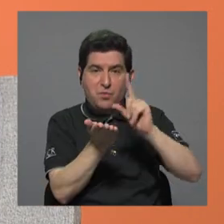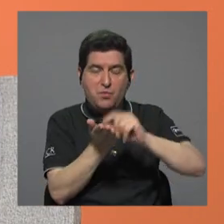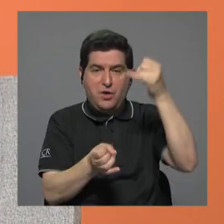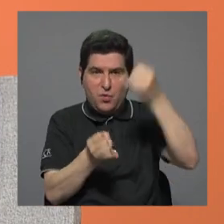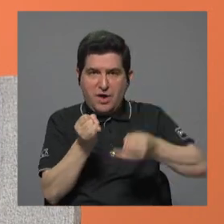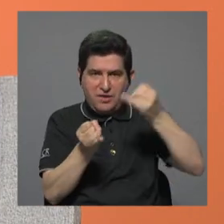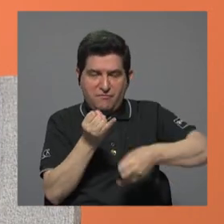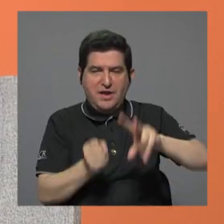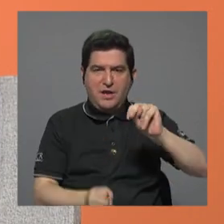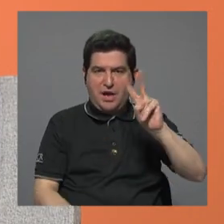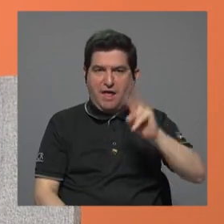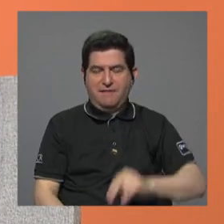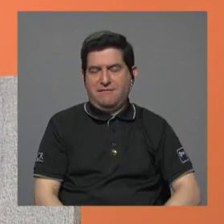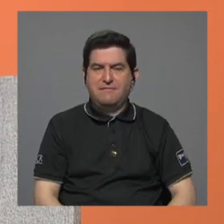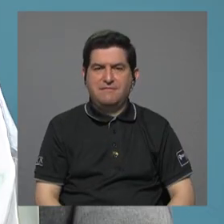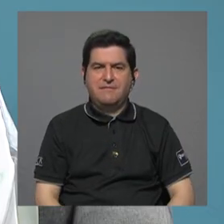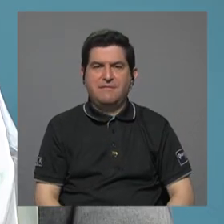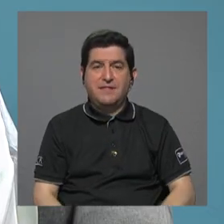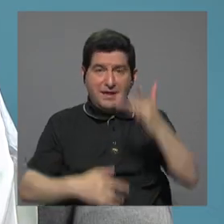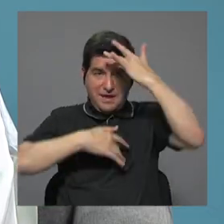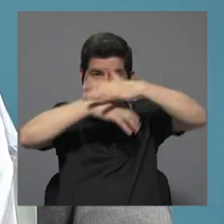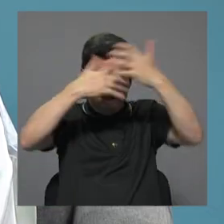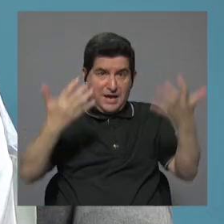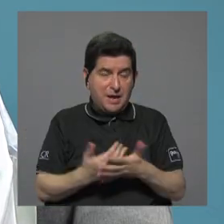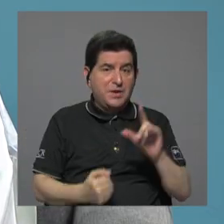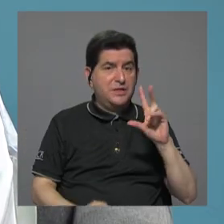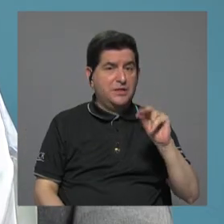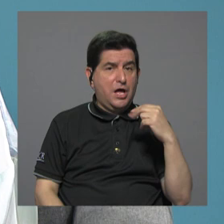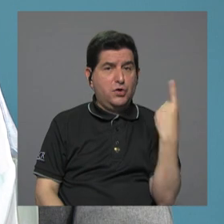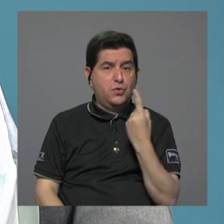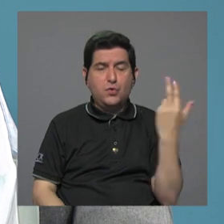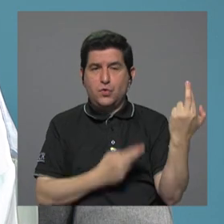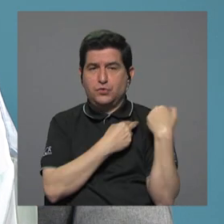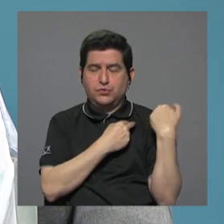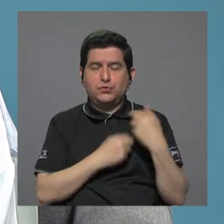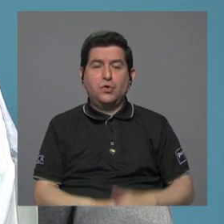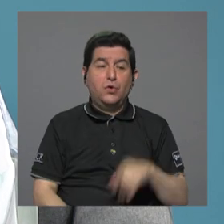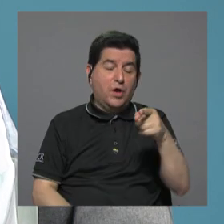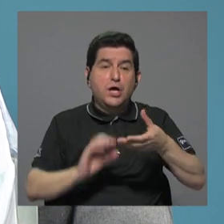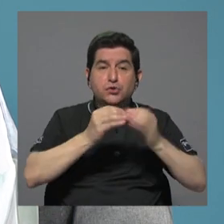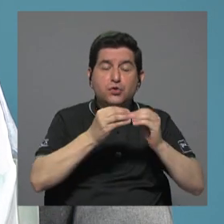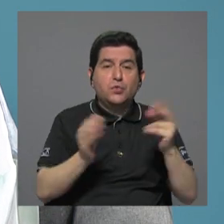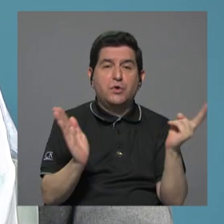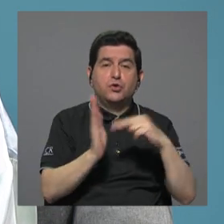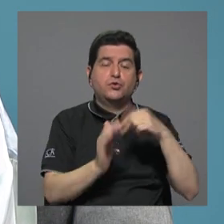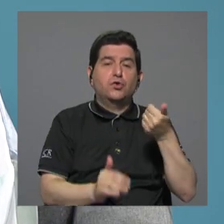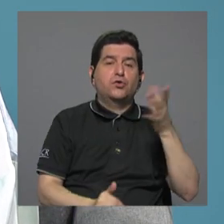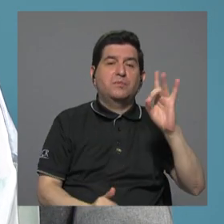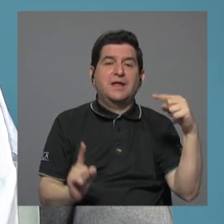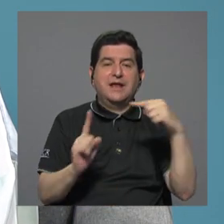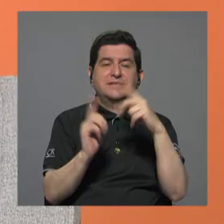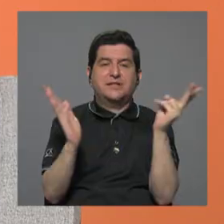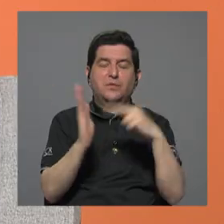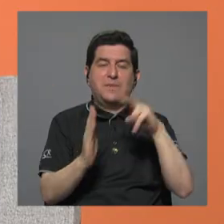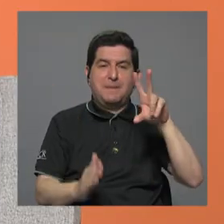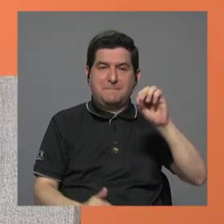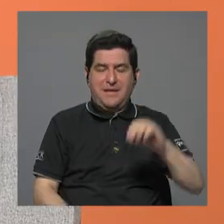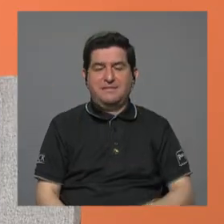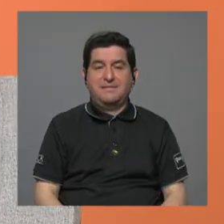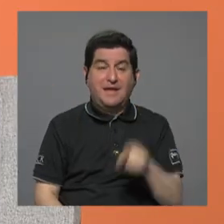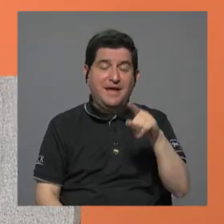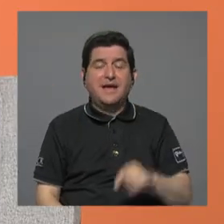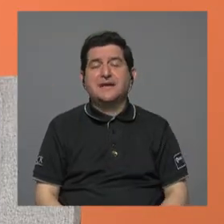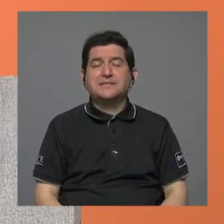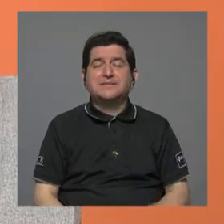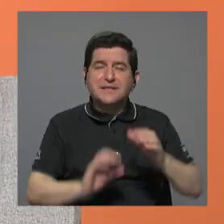finales de noviembre. Sí, y la pandemia no es la única responsable, son datos del 2018 al 2020. Correcto, este es un